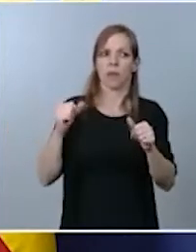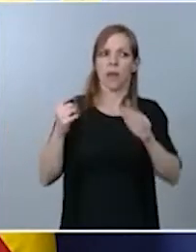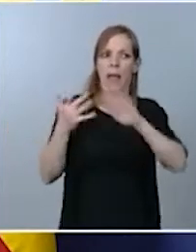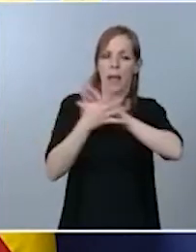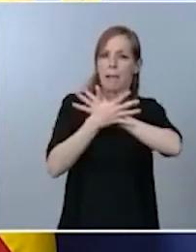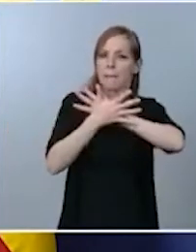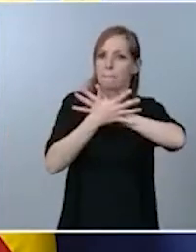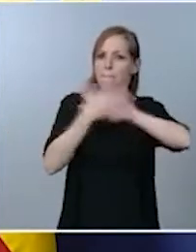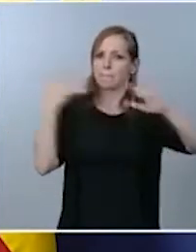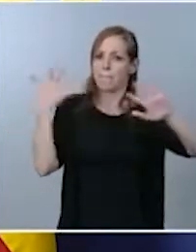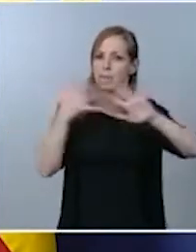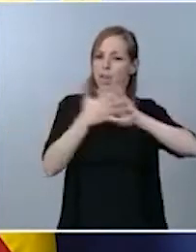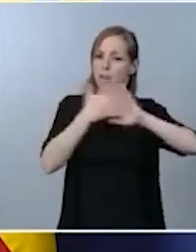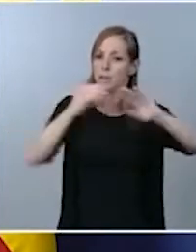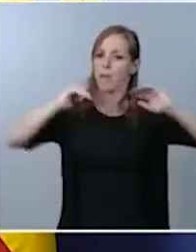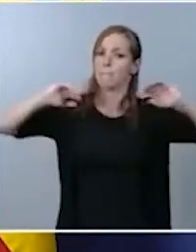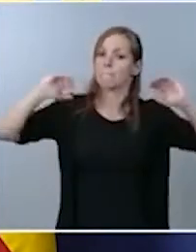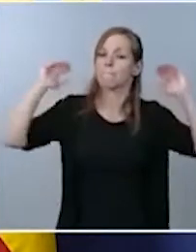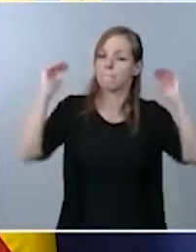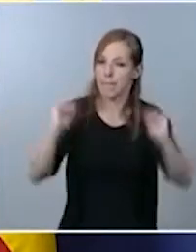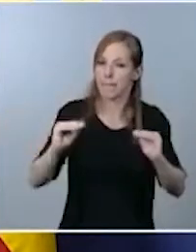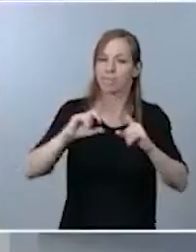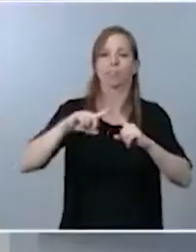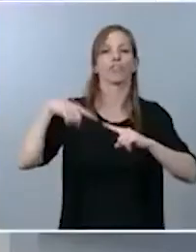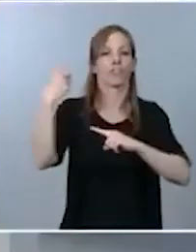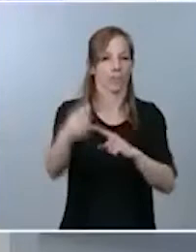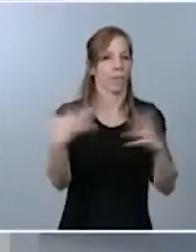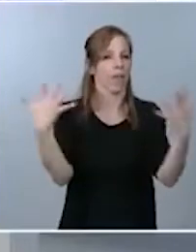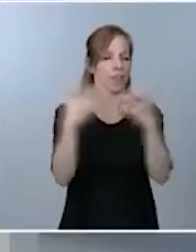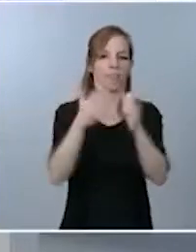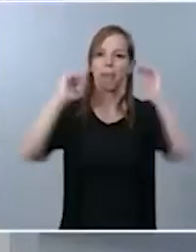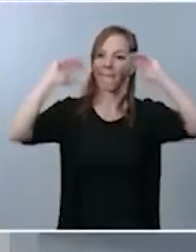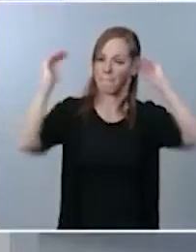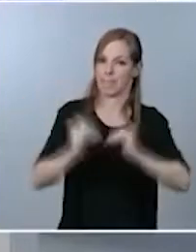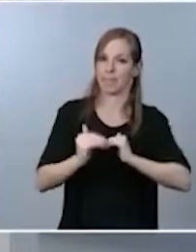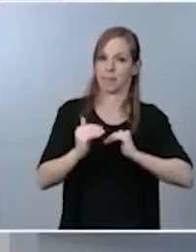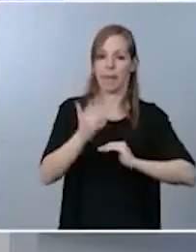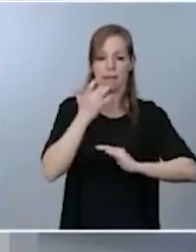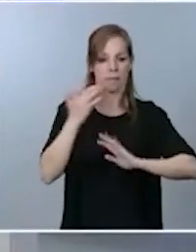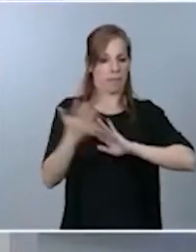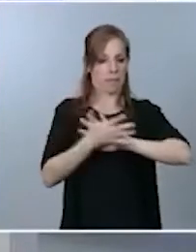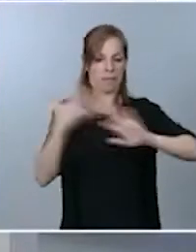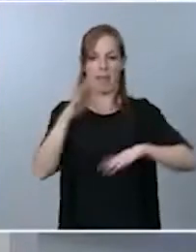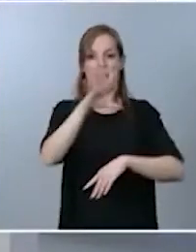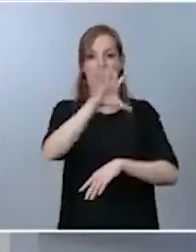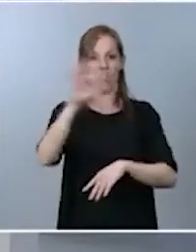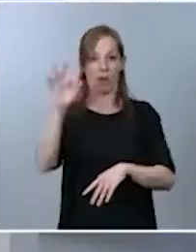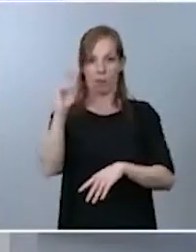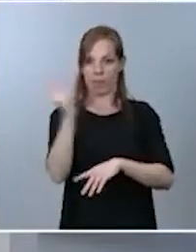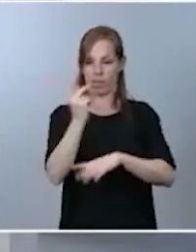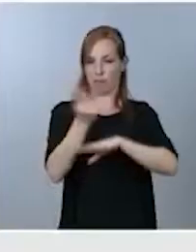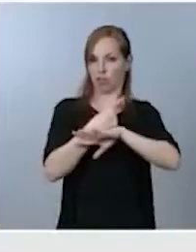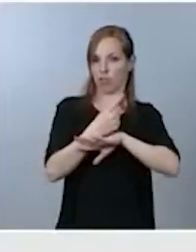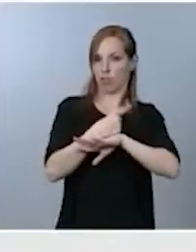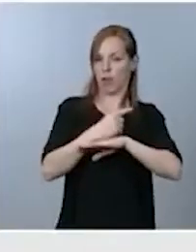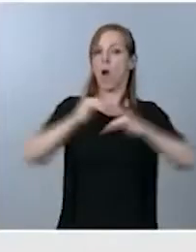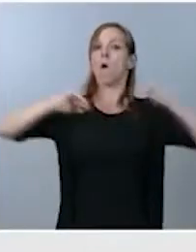directo en la siniestralidad. Rebajar la velocidad de 50 a 30 km hora